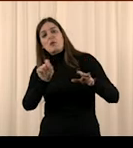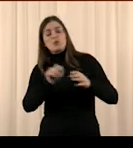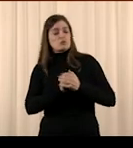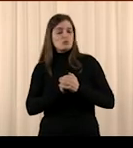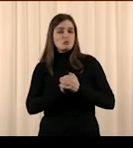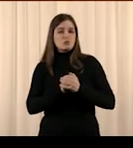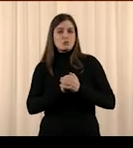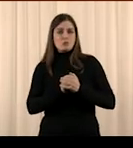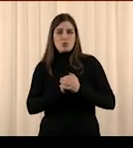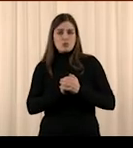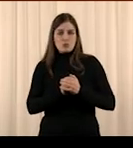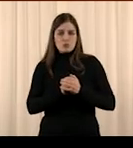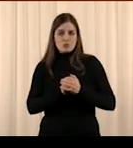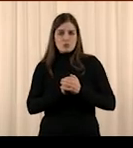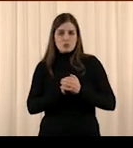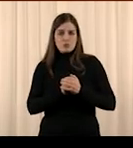Ni tampoco